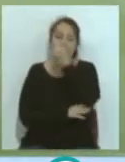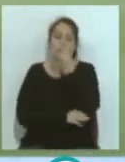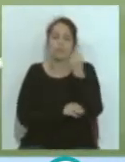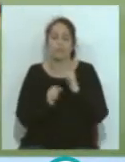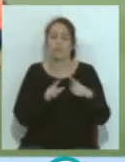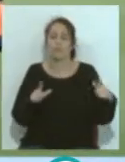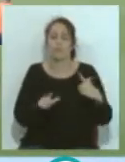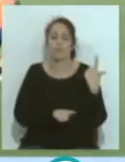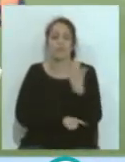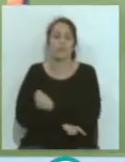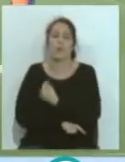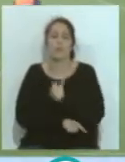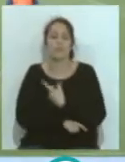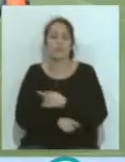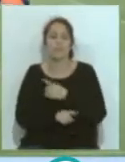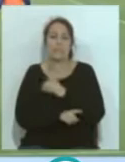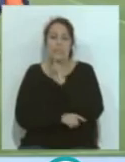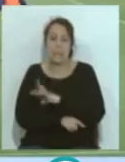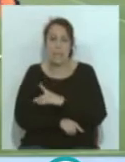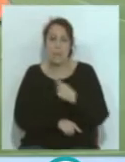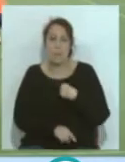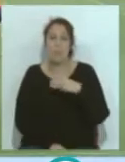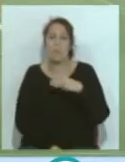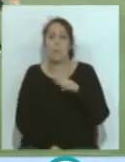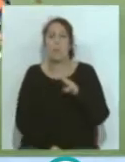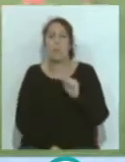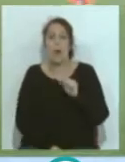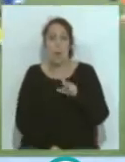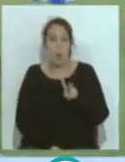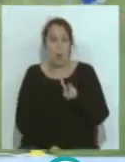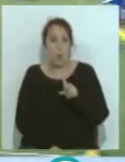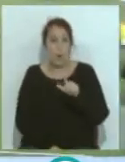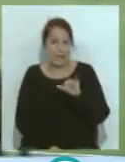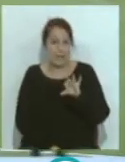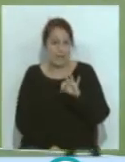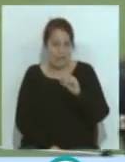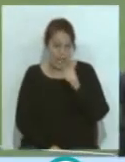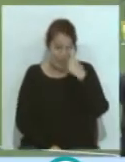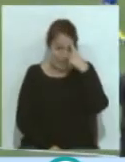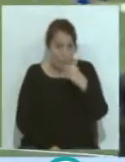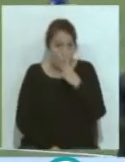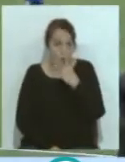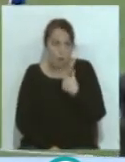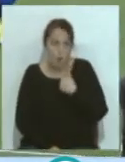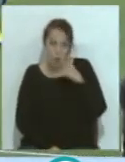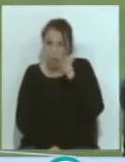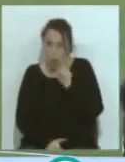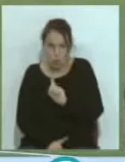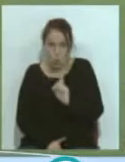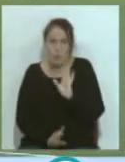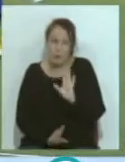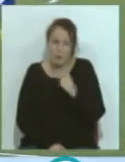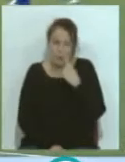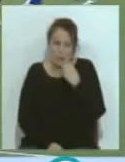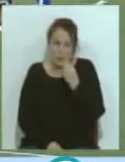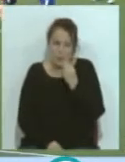es de Gabriel Paulista, creo, no lo puedo asegurar porque no lo he escuchado, pero creo que es de él por de todo lo que